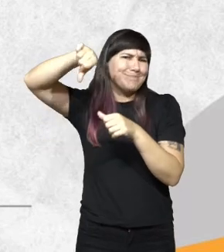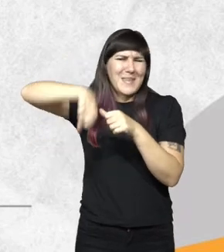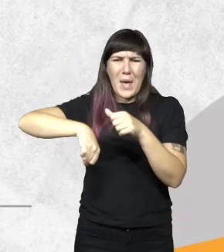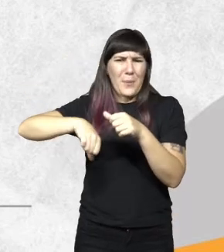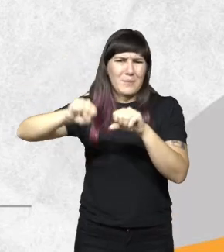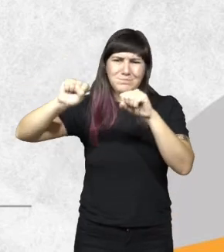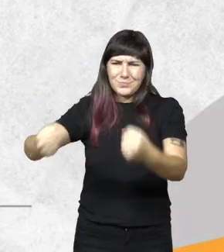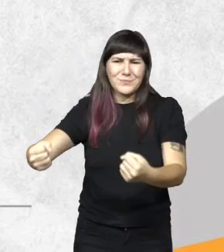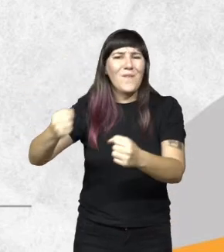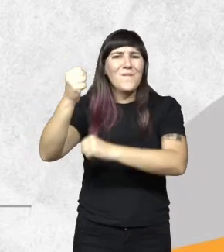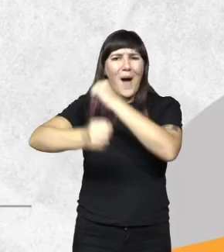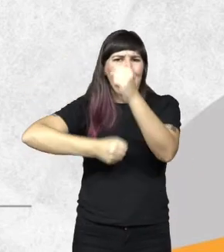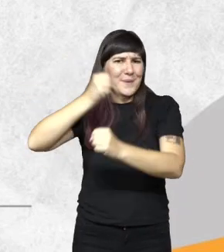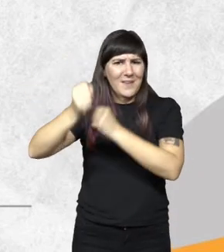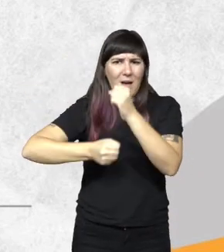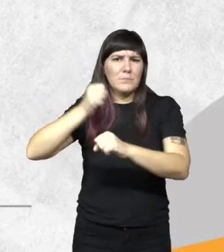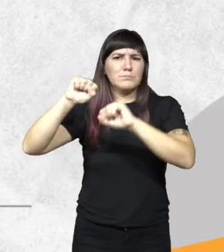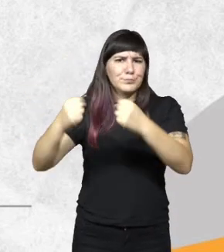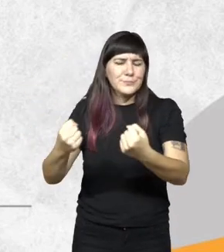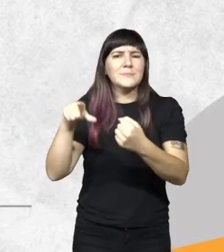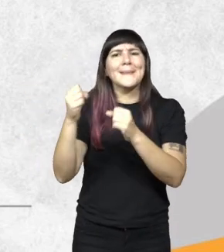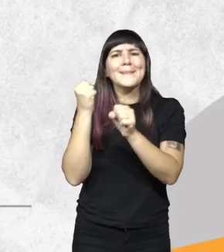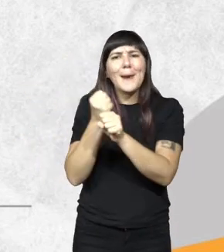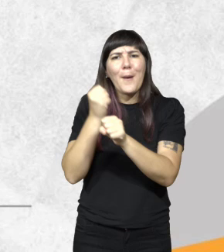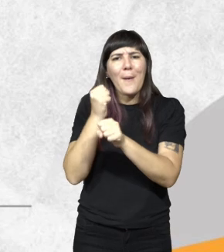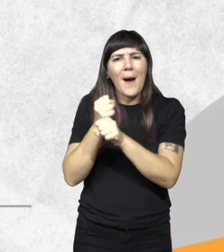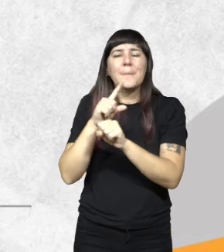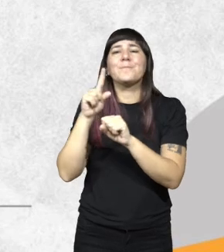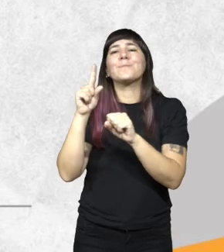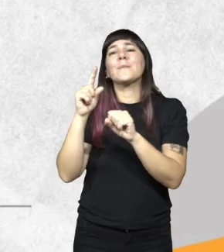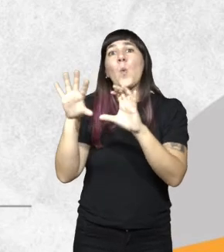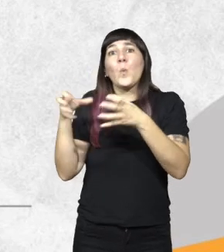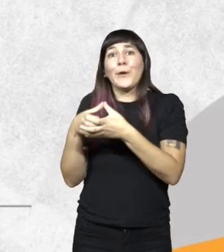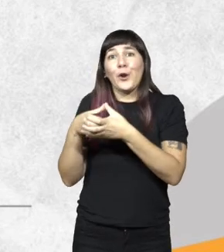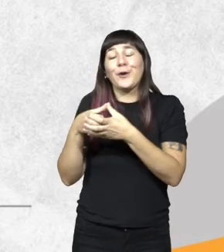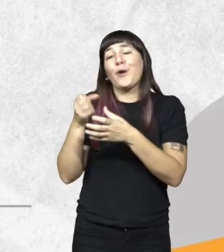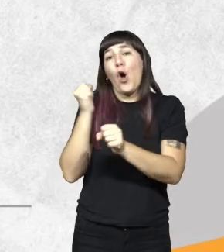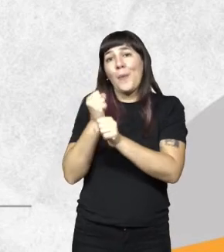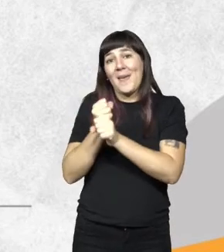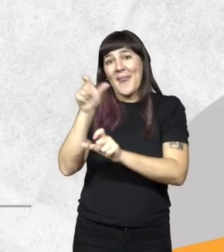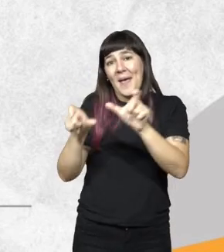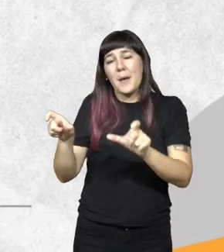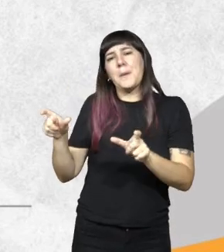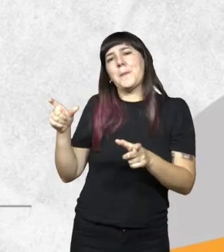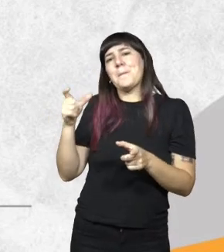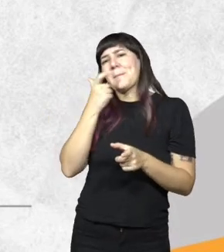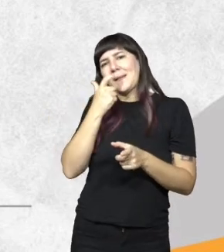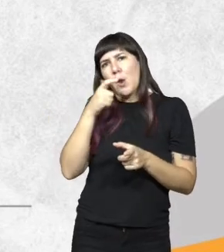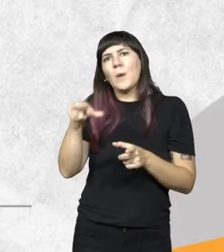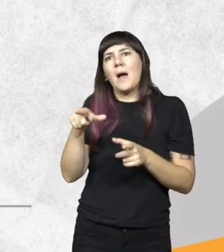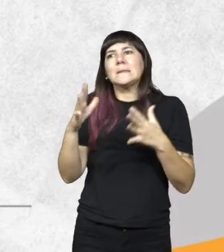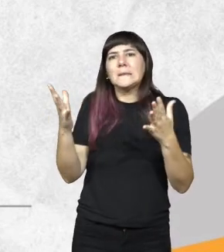se apoderaron de la fábrica y empezaron a trabajar. La Unión Obera Metalúrgica consiguió que ellos de alguna manera pudieran